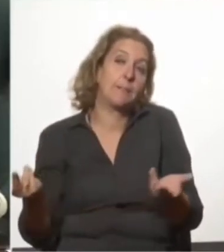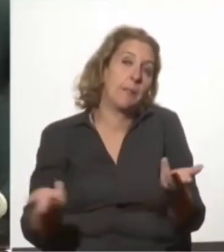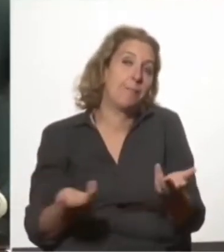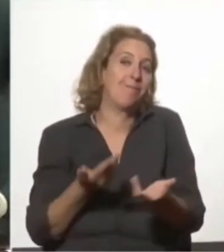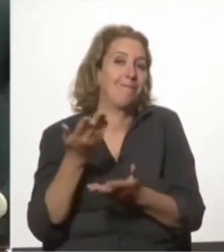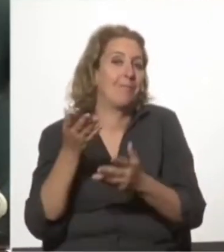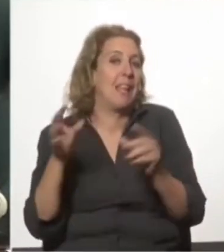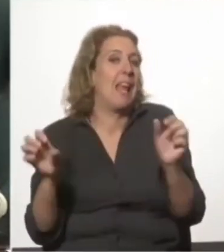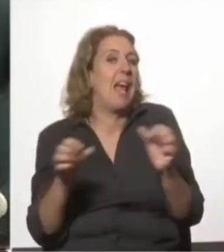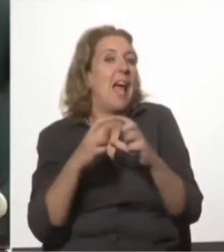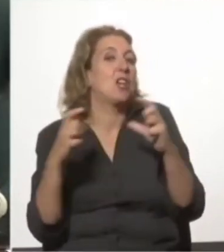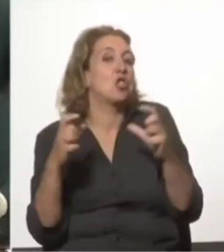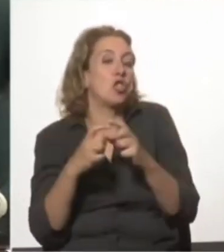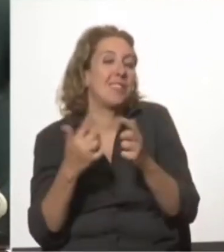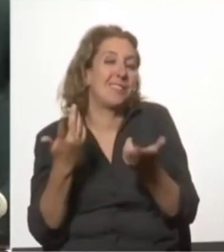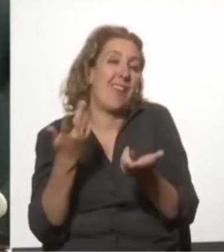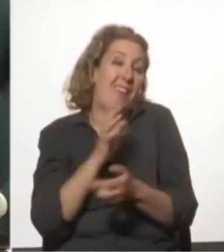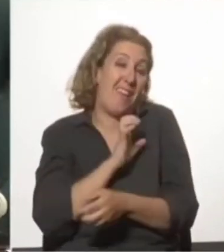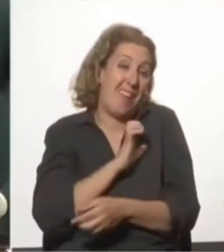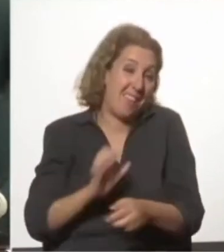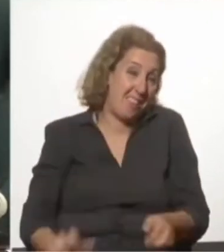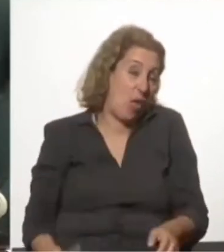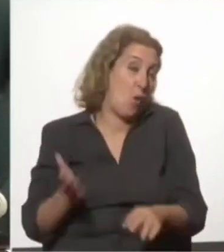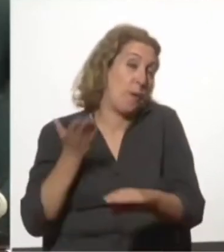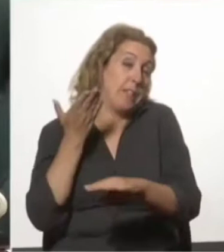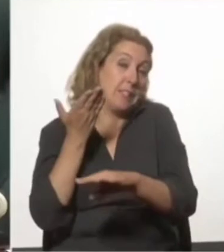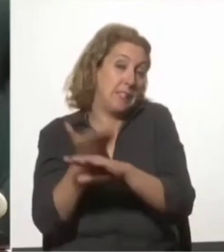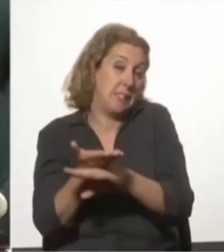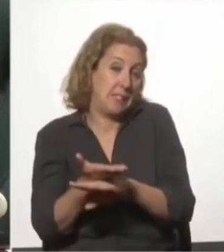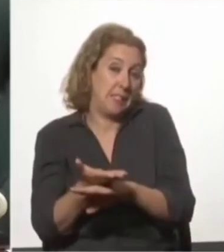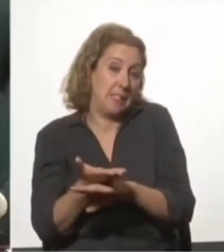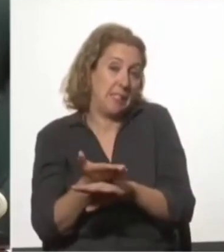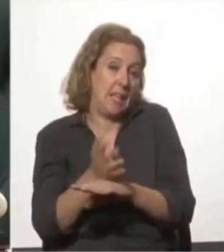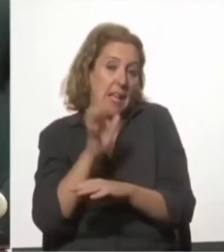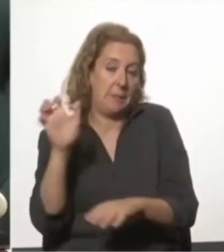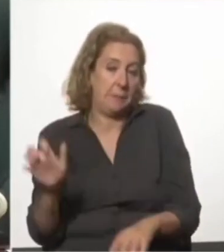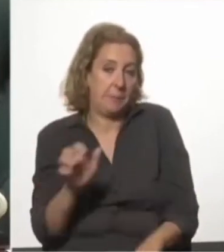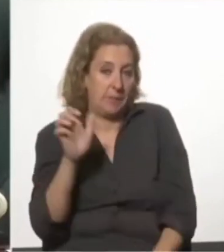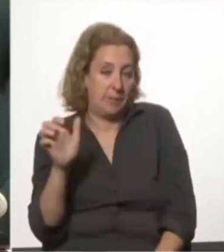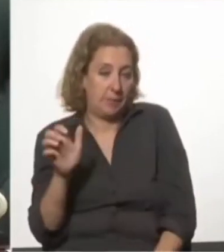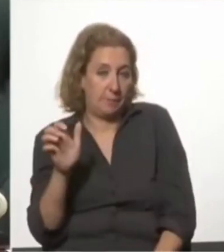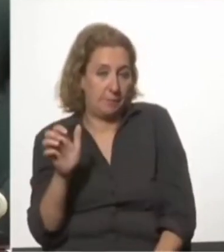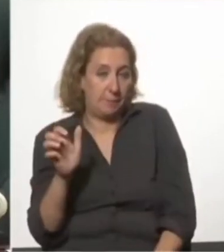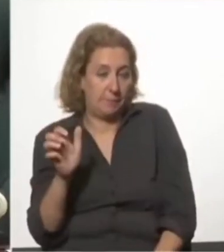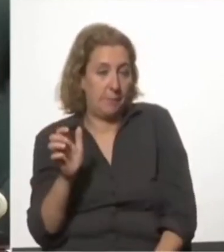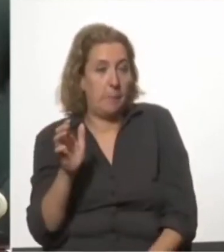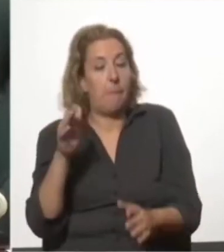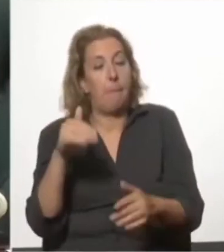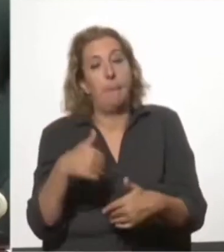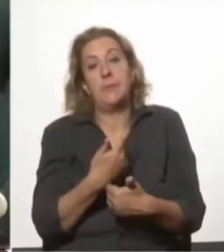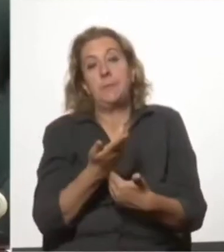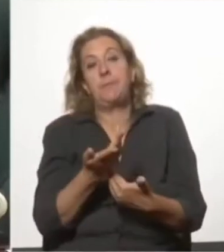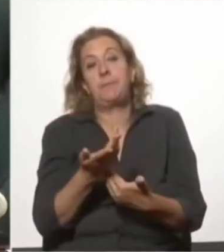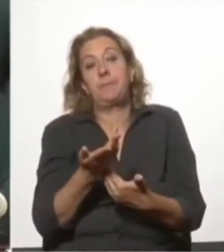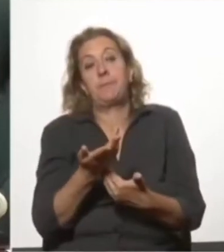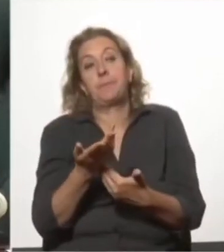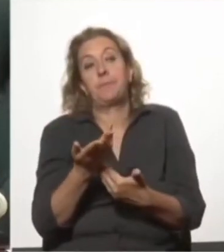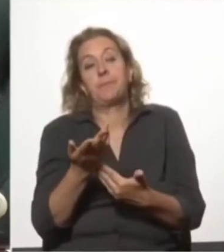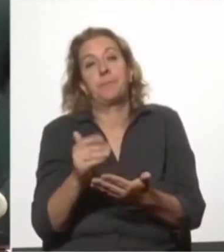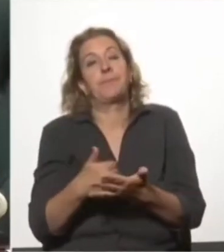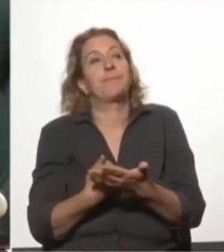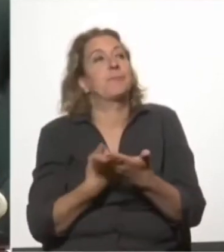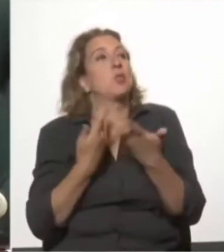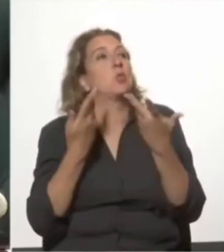el accionista, que sería el Estado, le exige a la empresa para utilizar, para sacar como